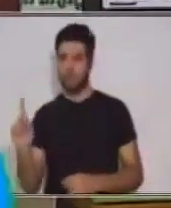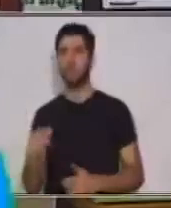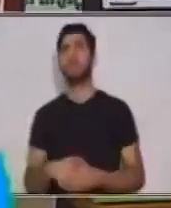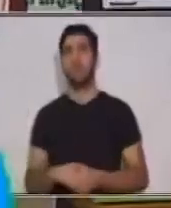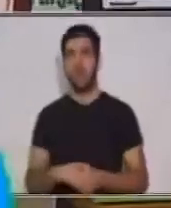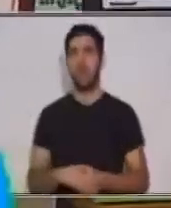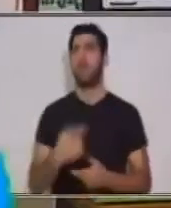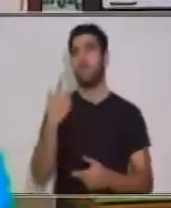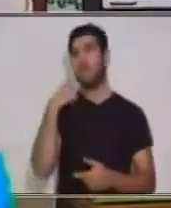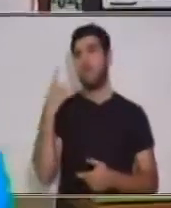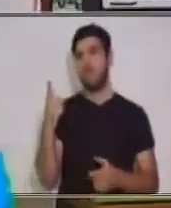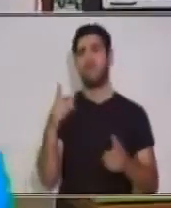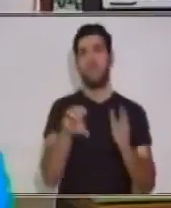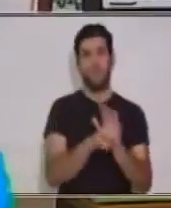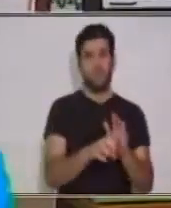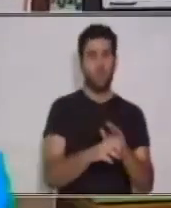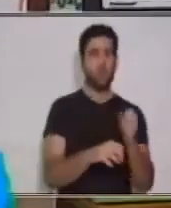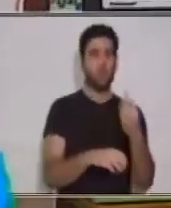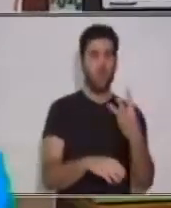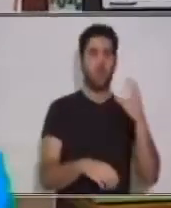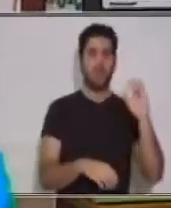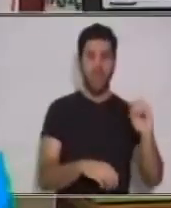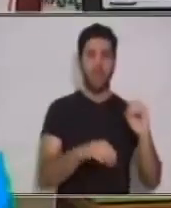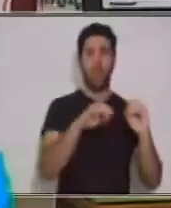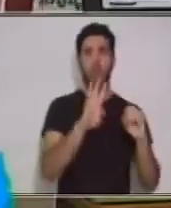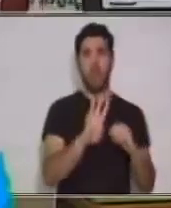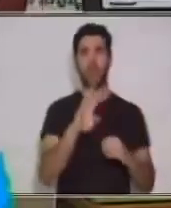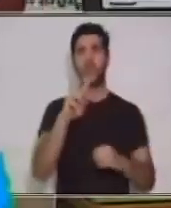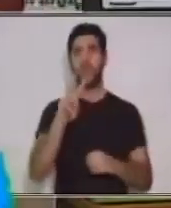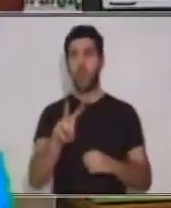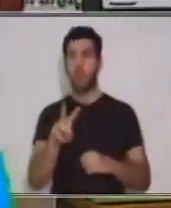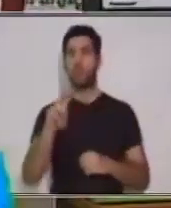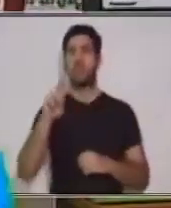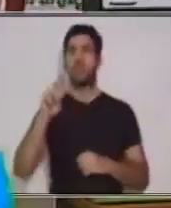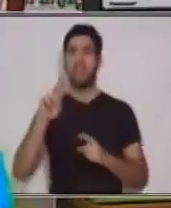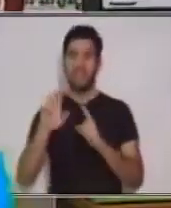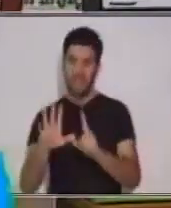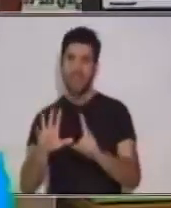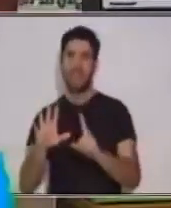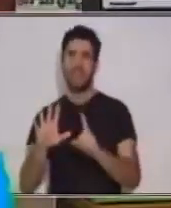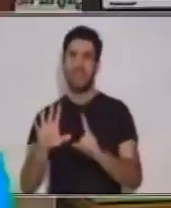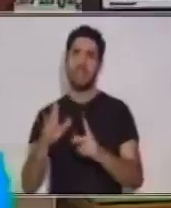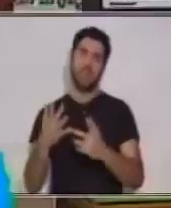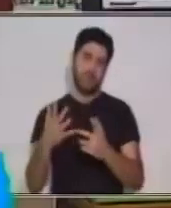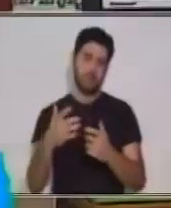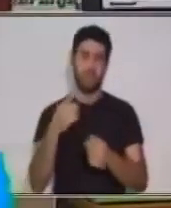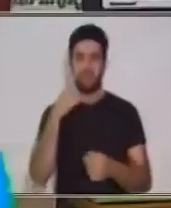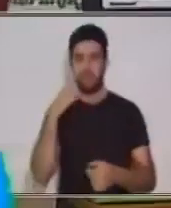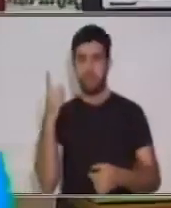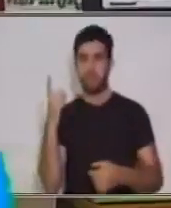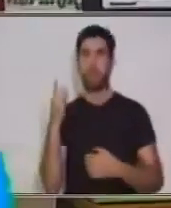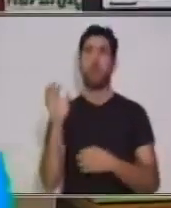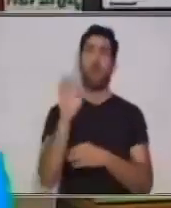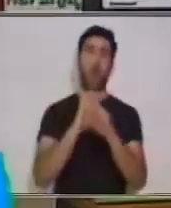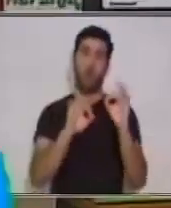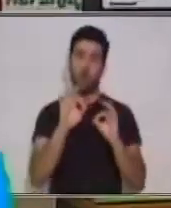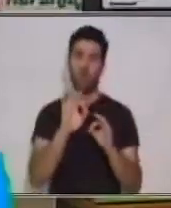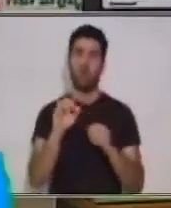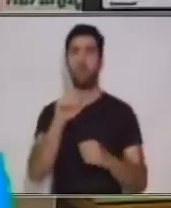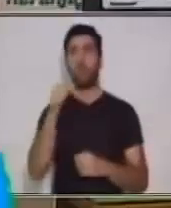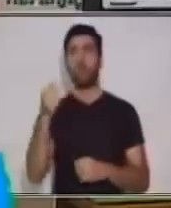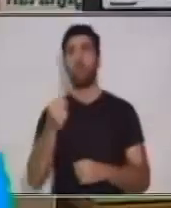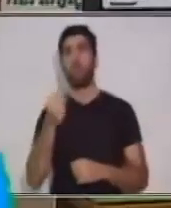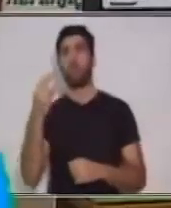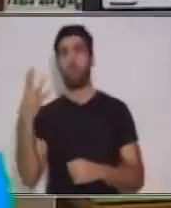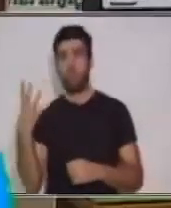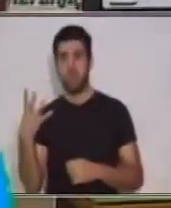dividirse exactamente en dos. Y el último dígito debe ser cero, dos, cuatro, seis